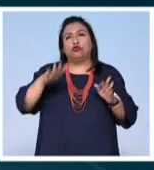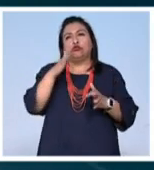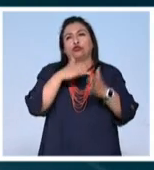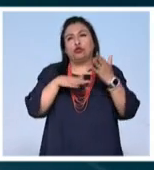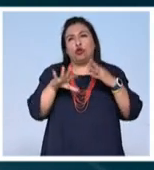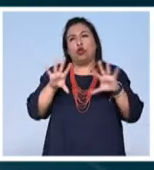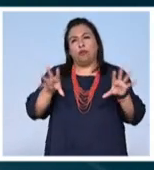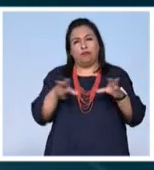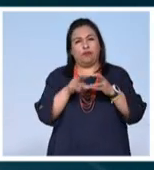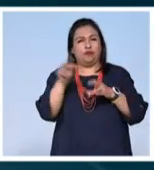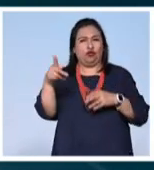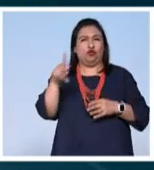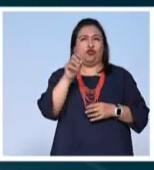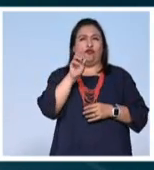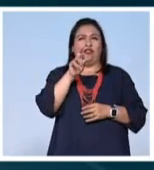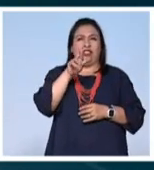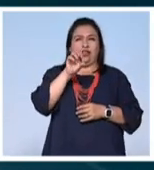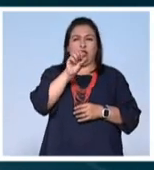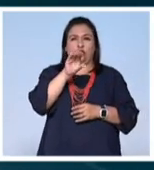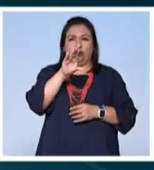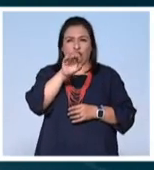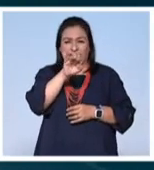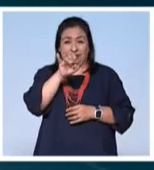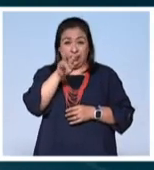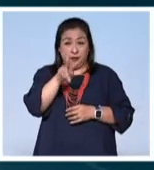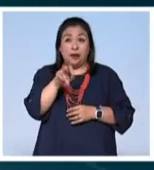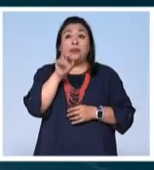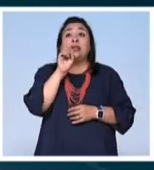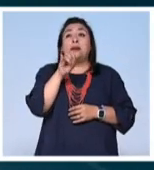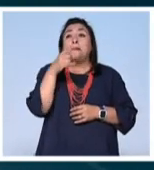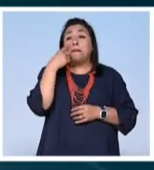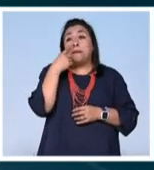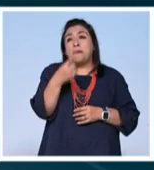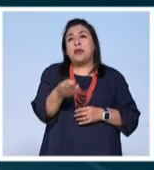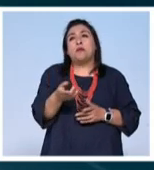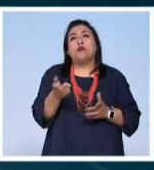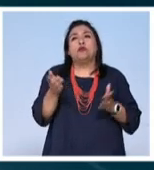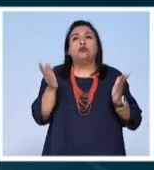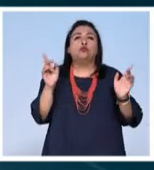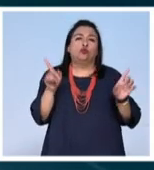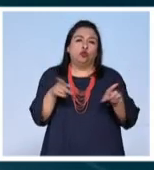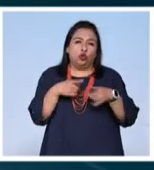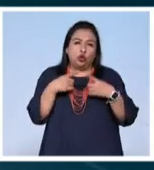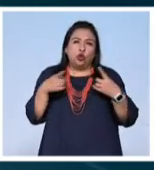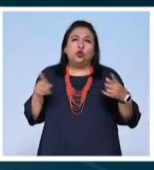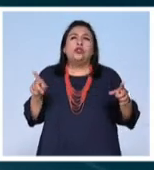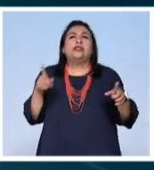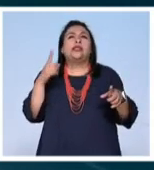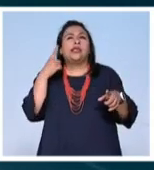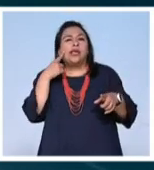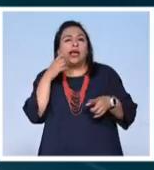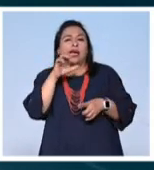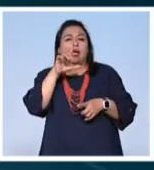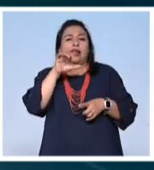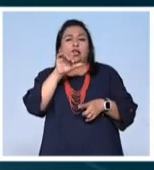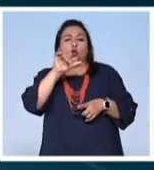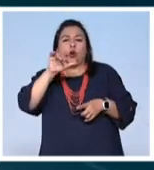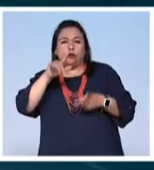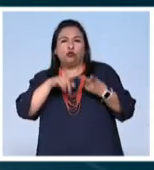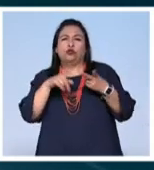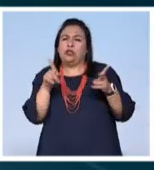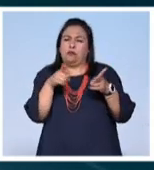compositiva de Federico Silva evidentemente estamos hablando de música electroacústica y música